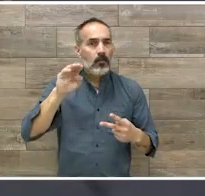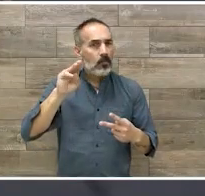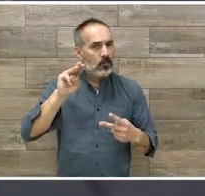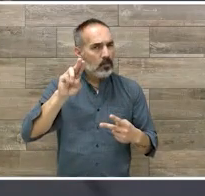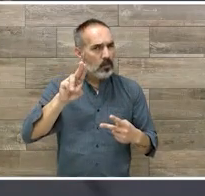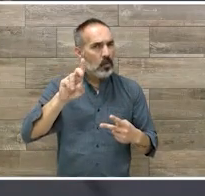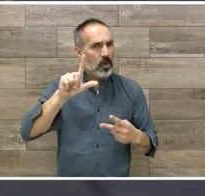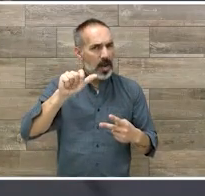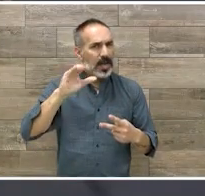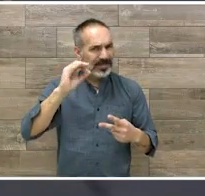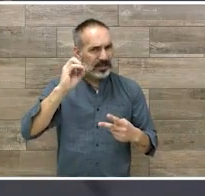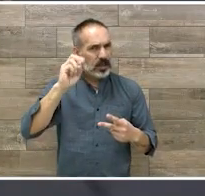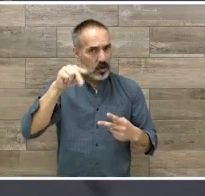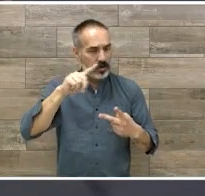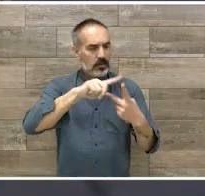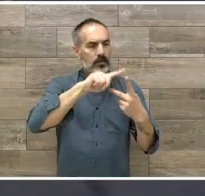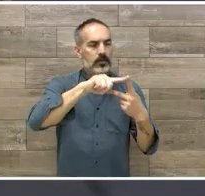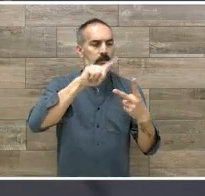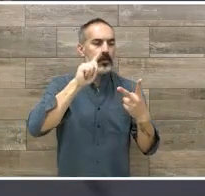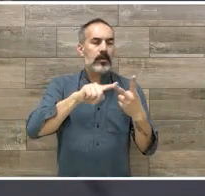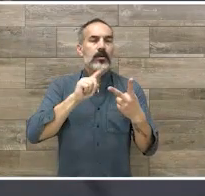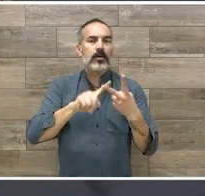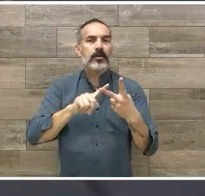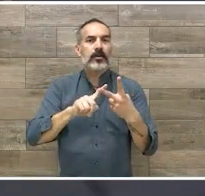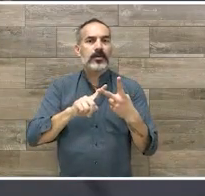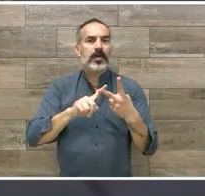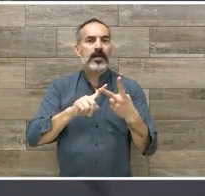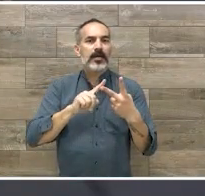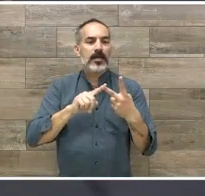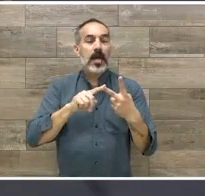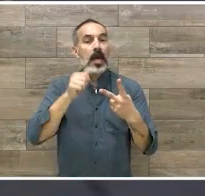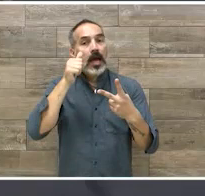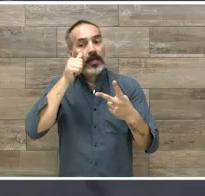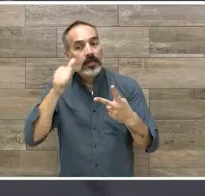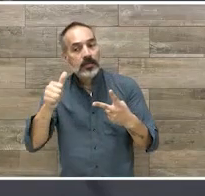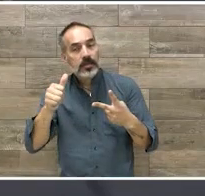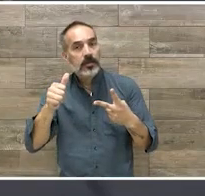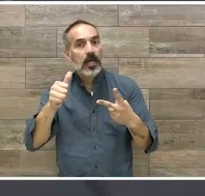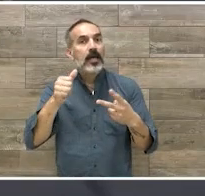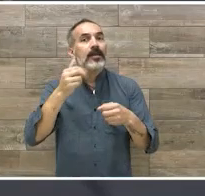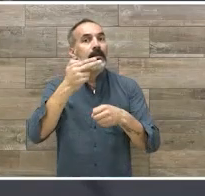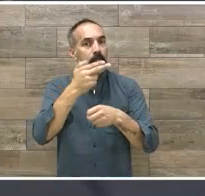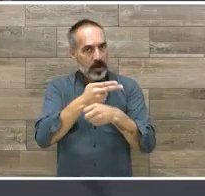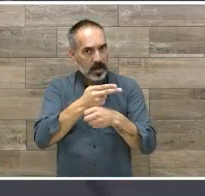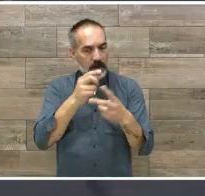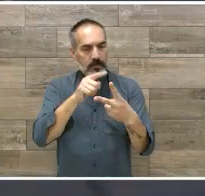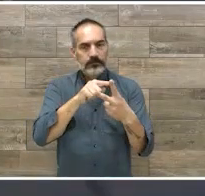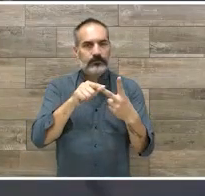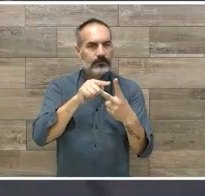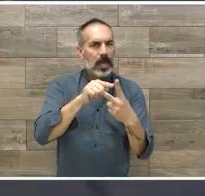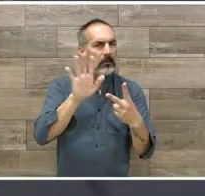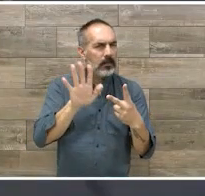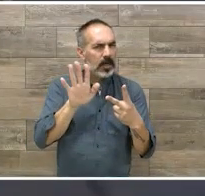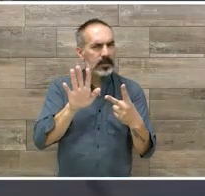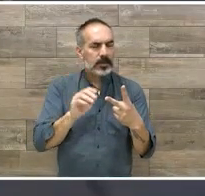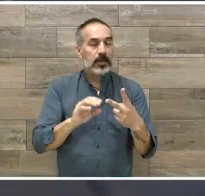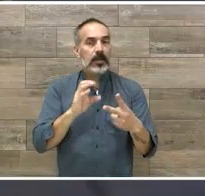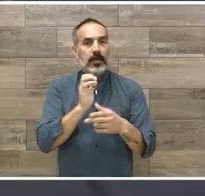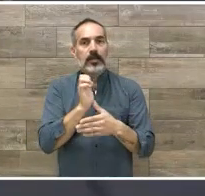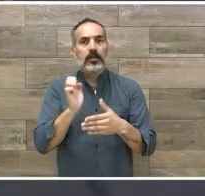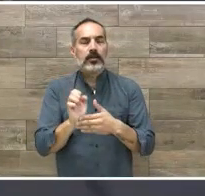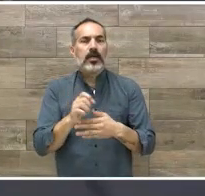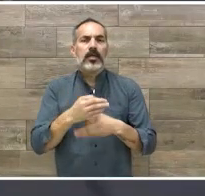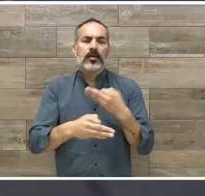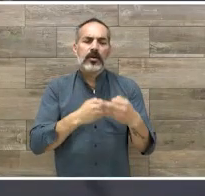son que ambos son procesos que conllevan una serie de estímulos